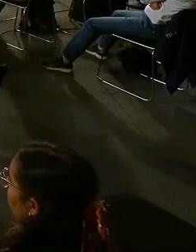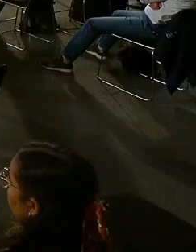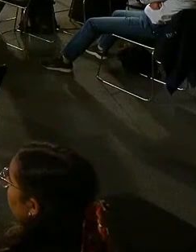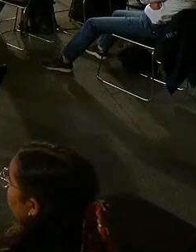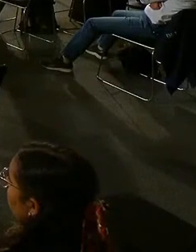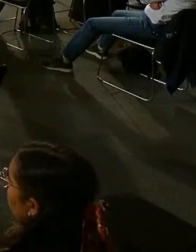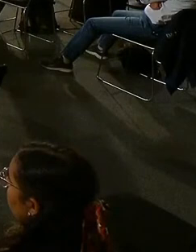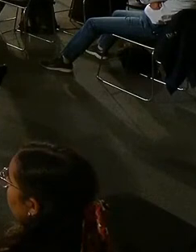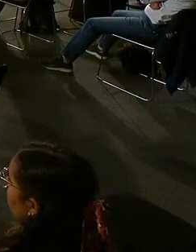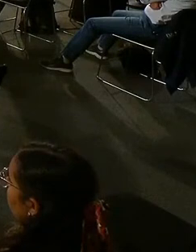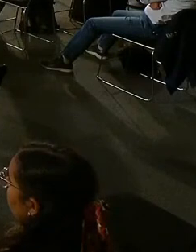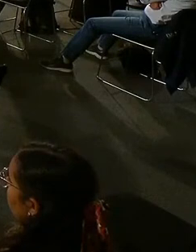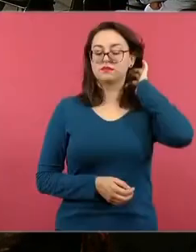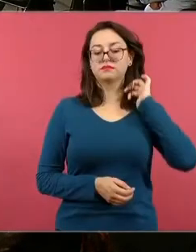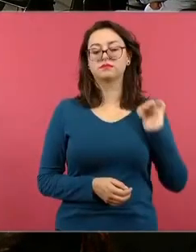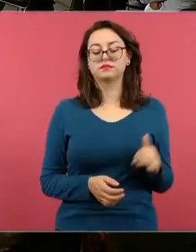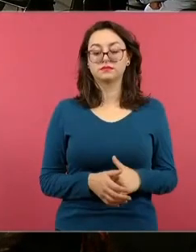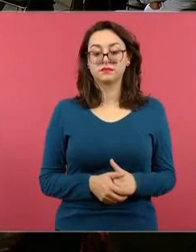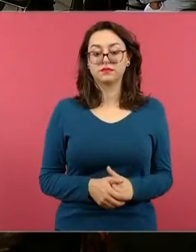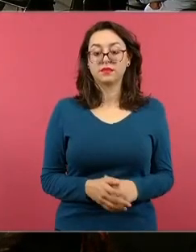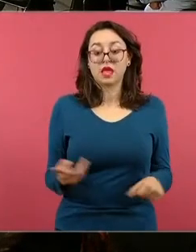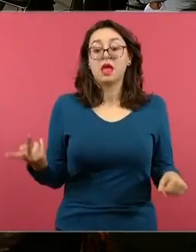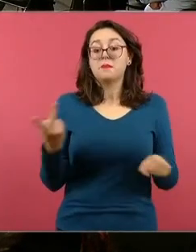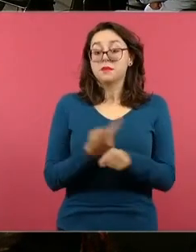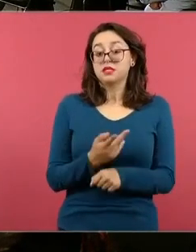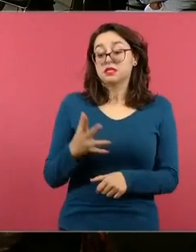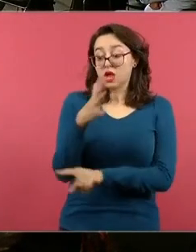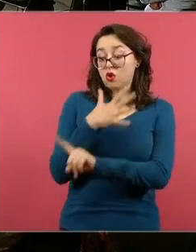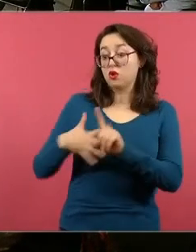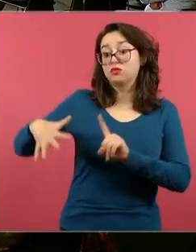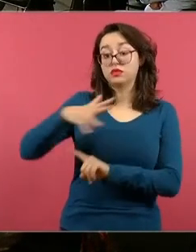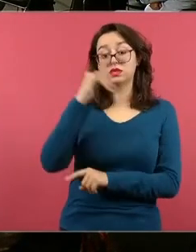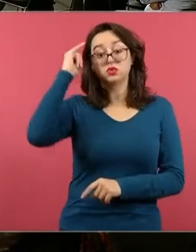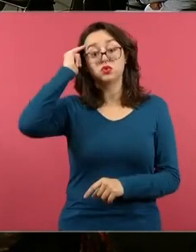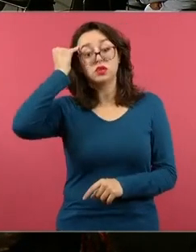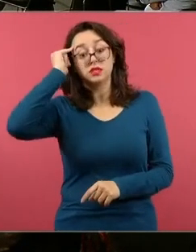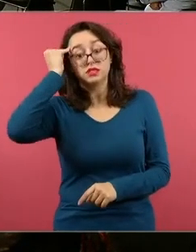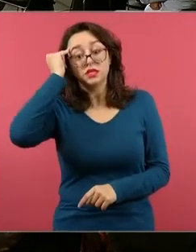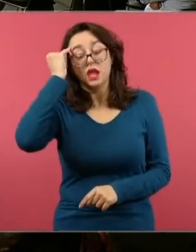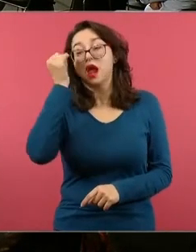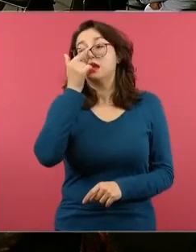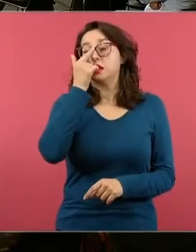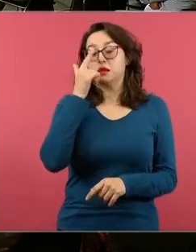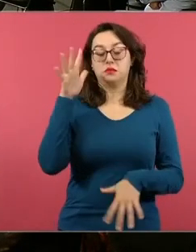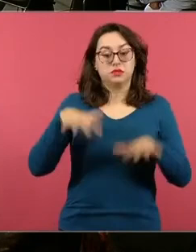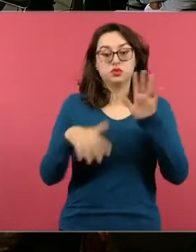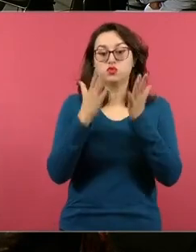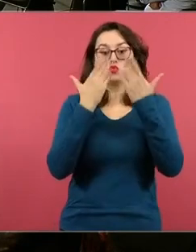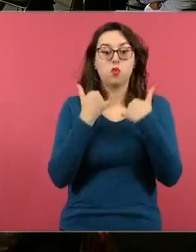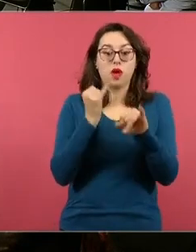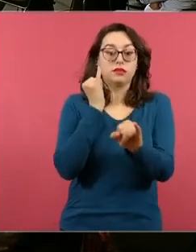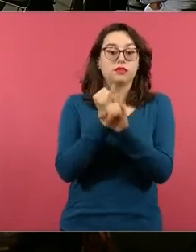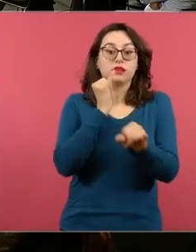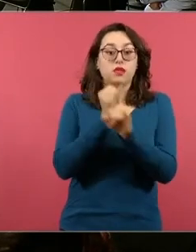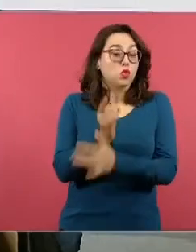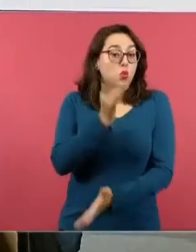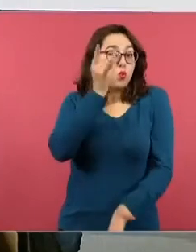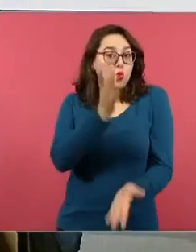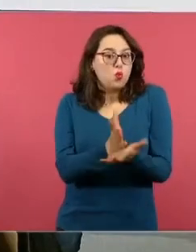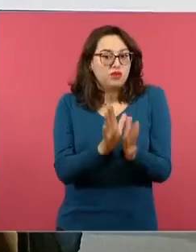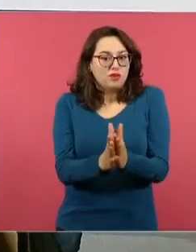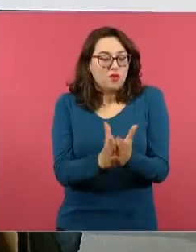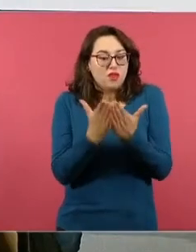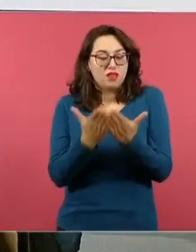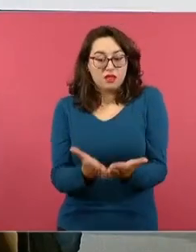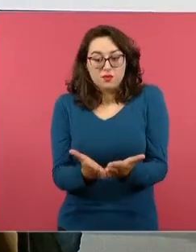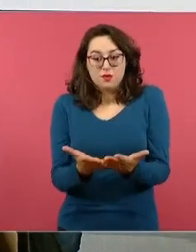texto gratuito y algunos libros del rincón que tenemos en nuestras escuelas. Por otro lado también este es el momento